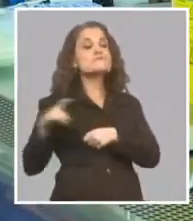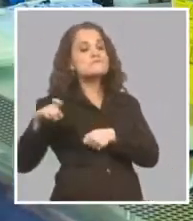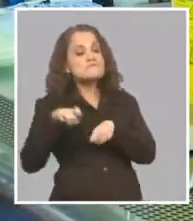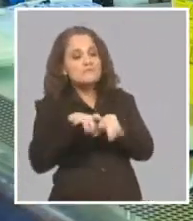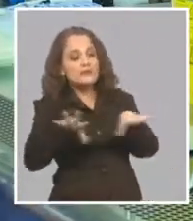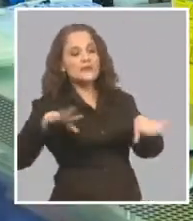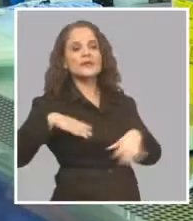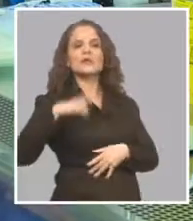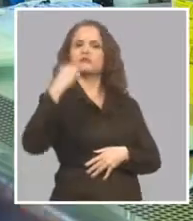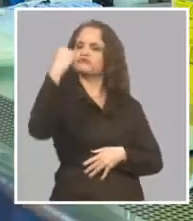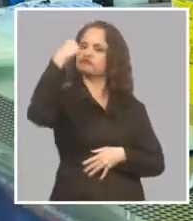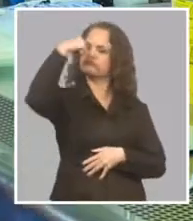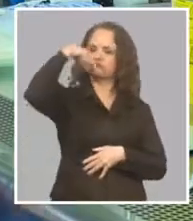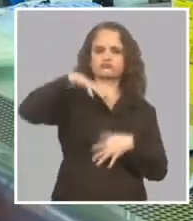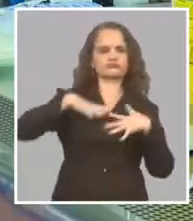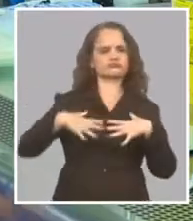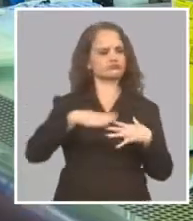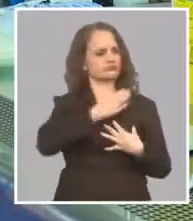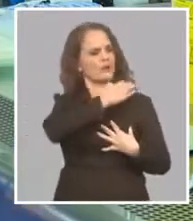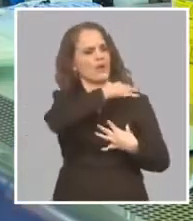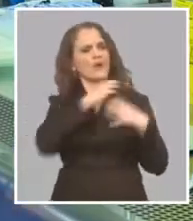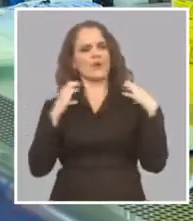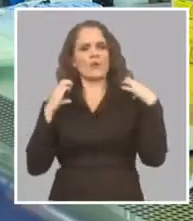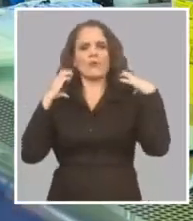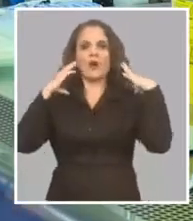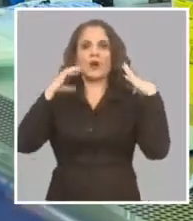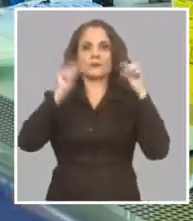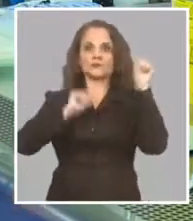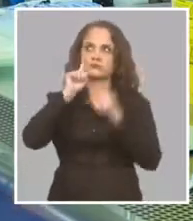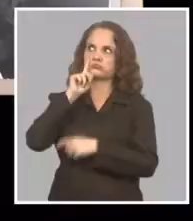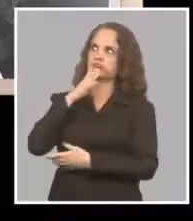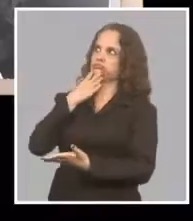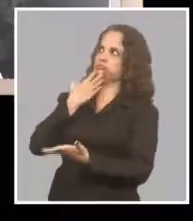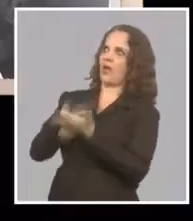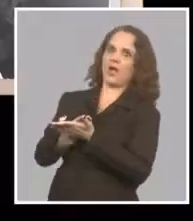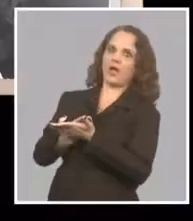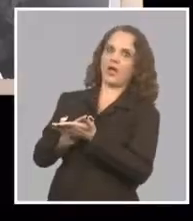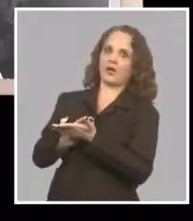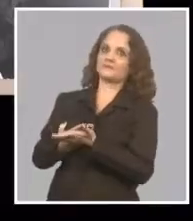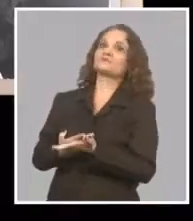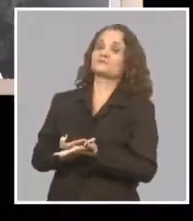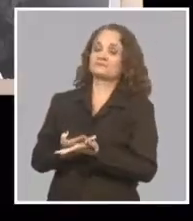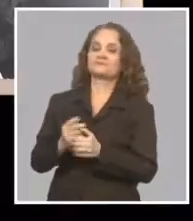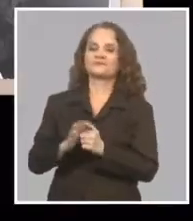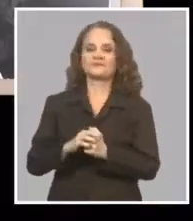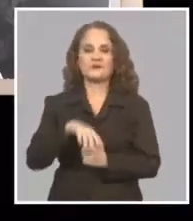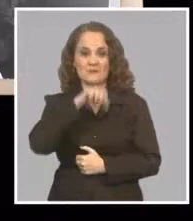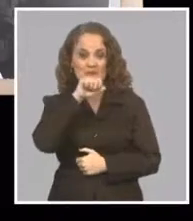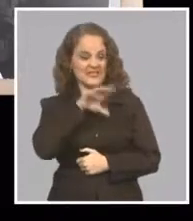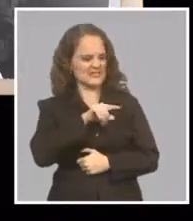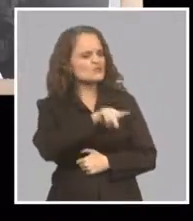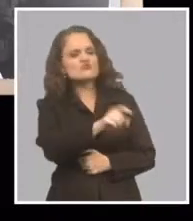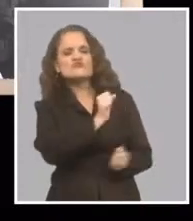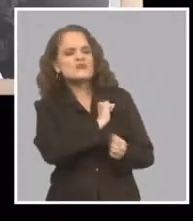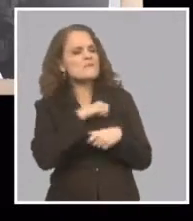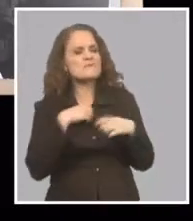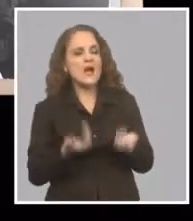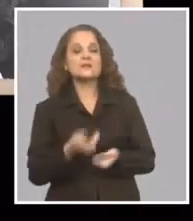Que se transmite por vía aérea Y qué hace esto Y la gente se queda realmente impresionada Yo le digo ¿A quién tú quieres más? Y me dice ¿A mi papá?